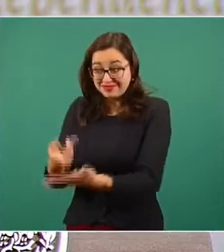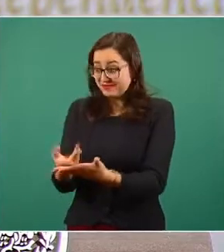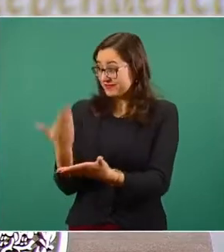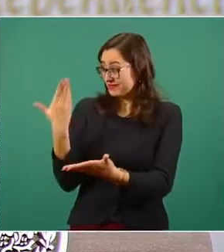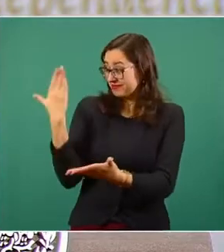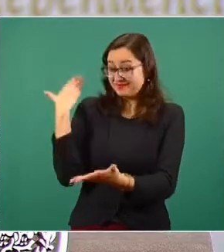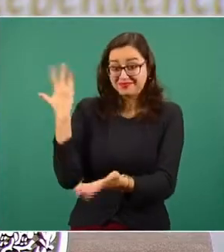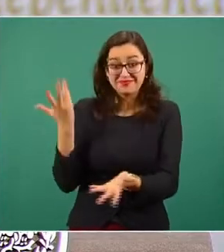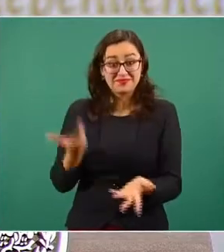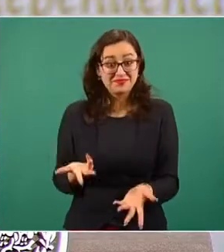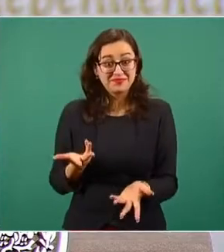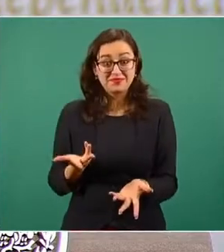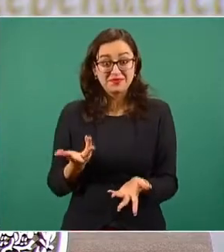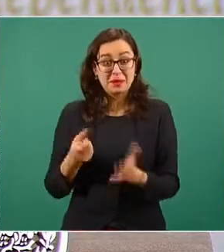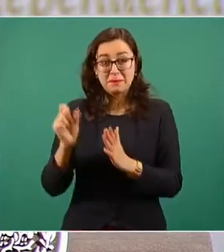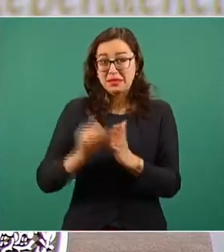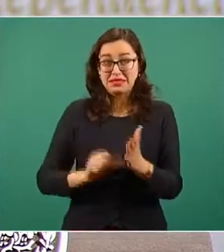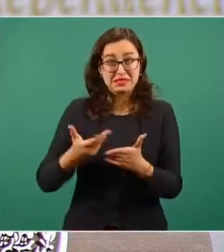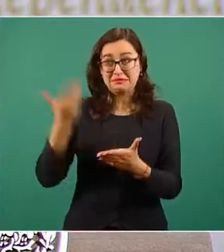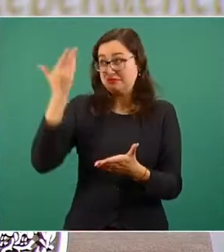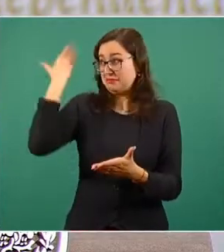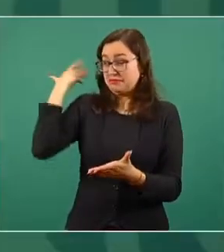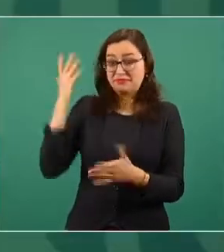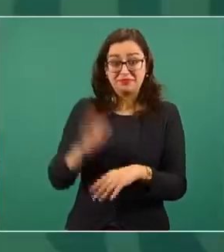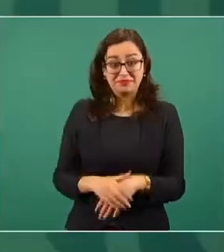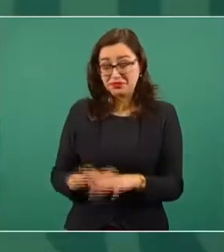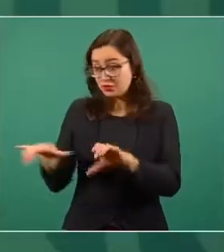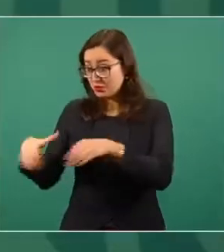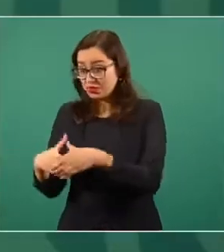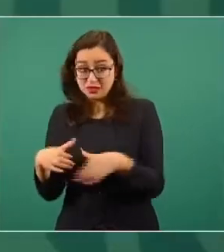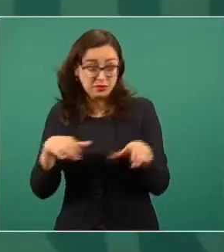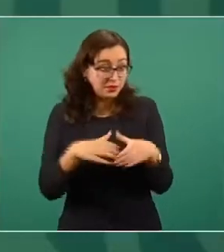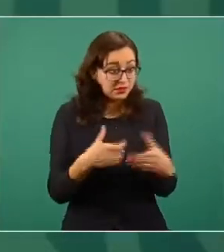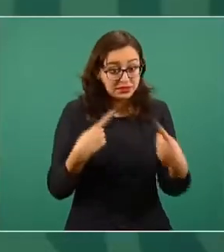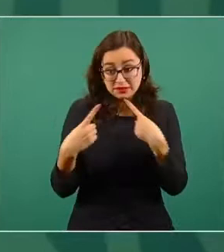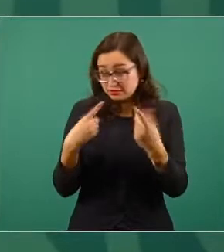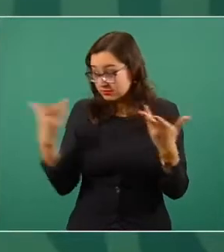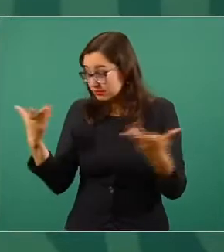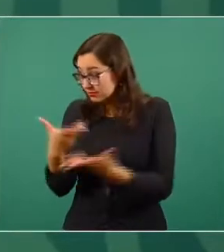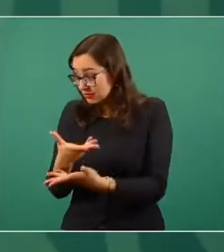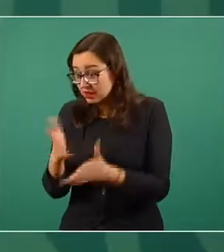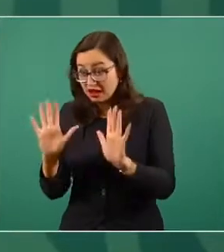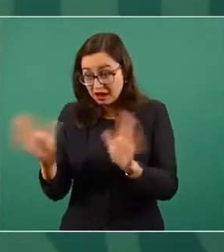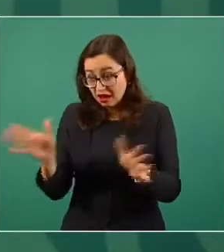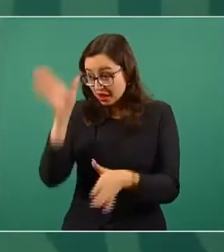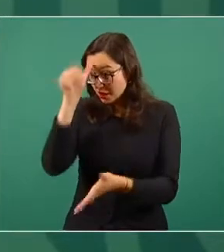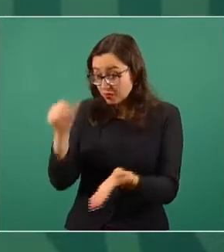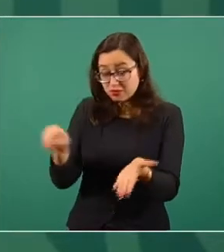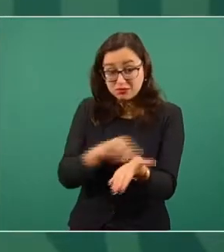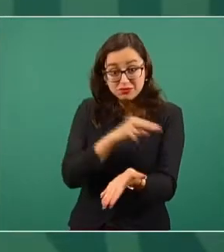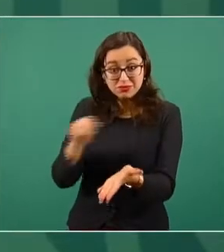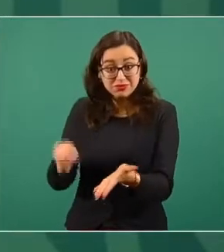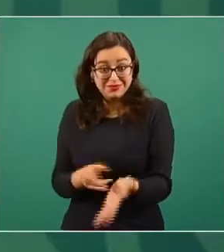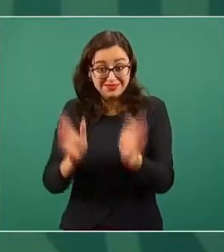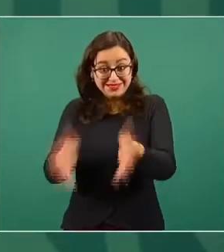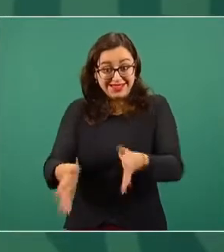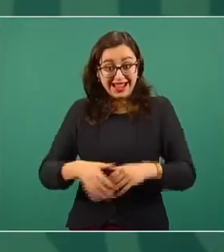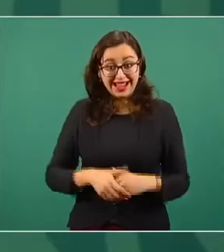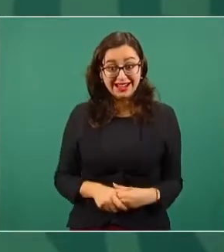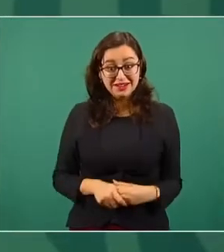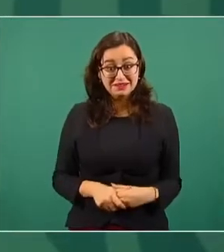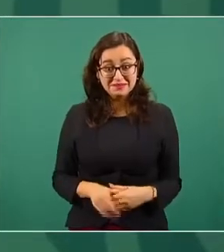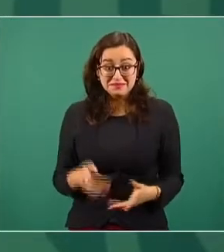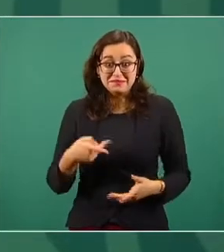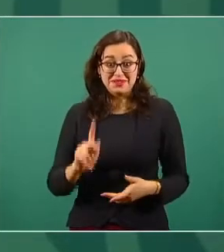semanas, no sé si hace unos meses o unas semanas, con las dos comunidades. Pero desde luego seguimos trabajando y el